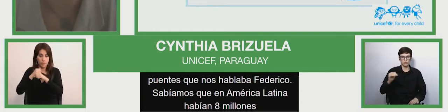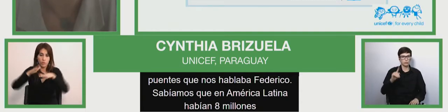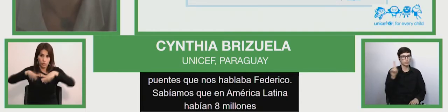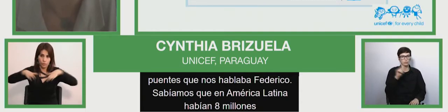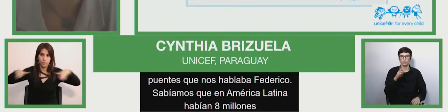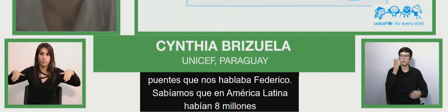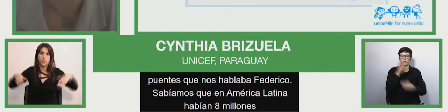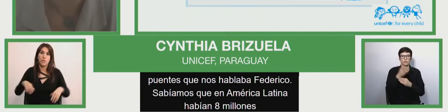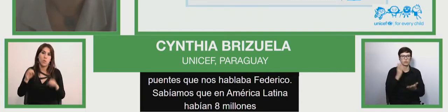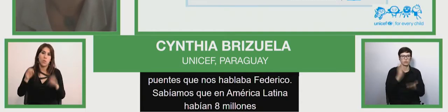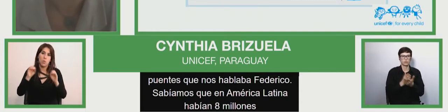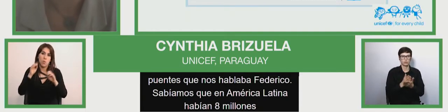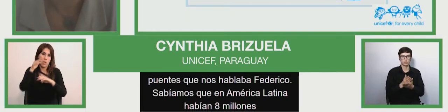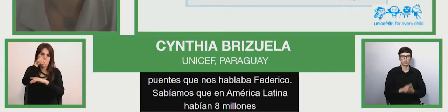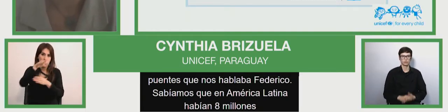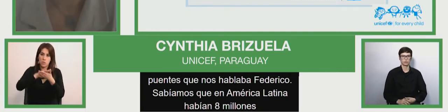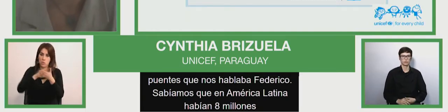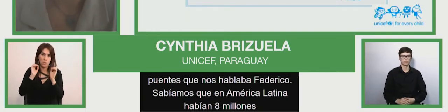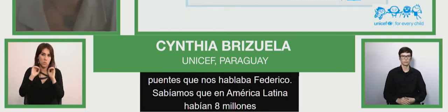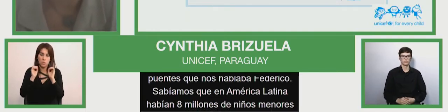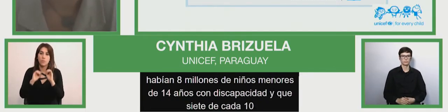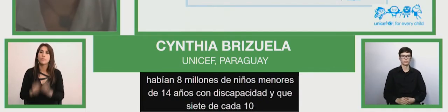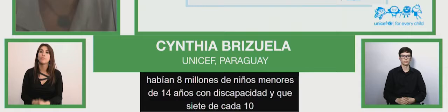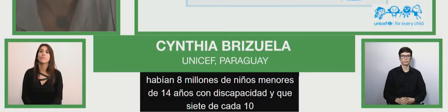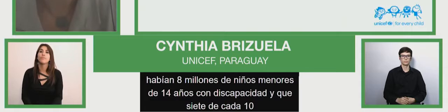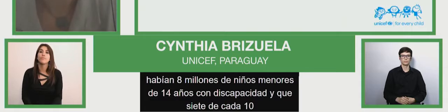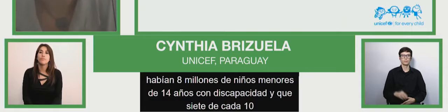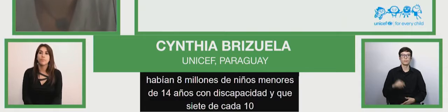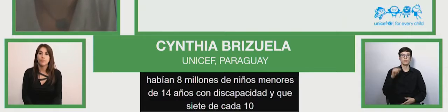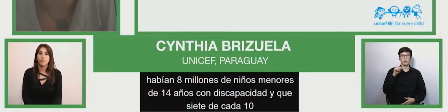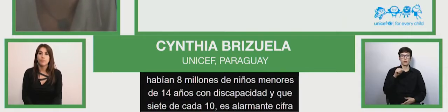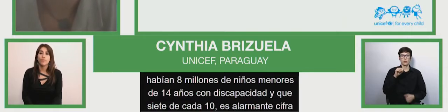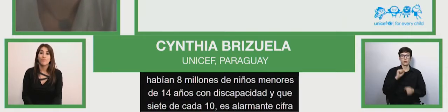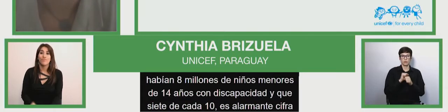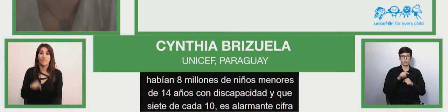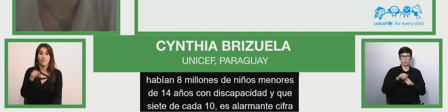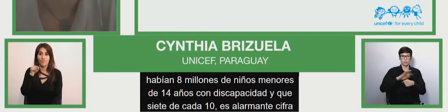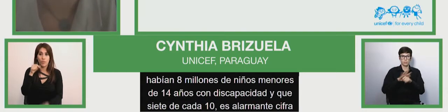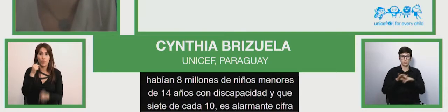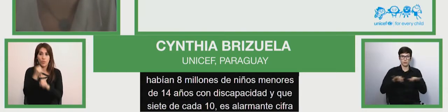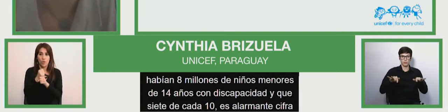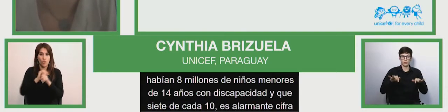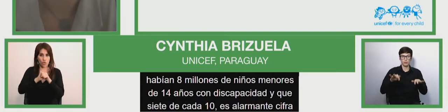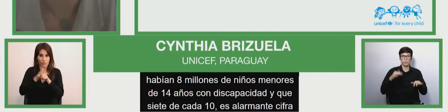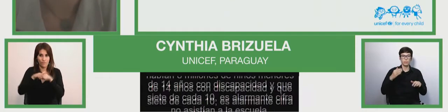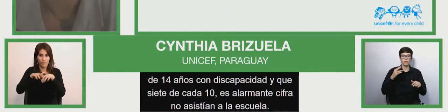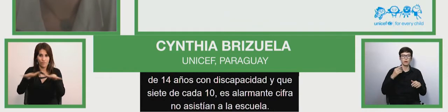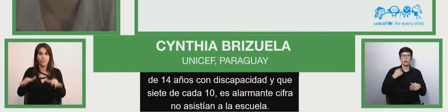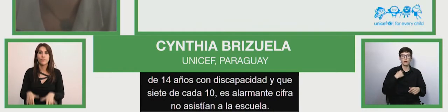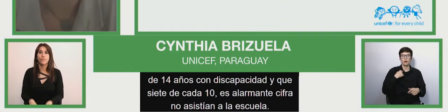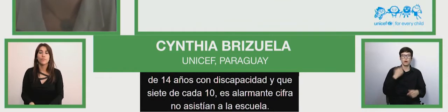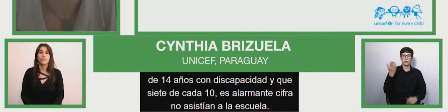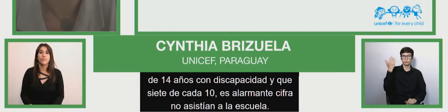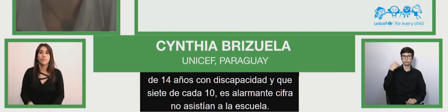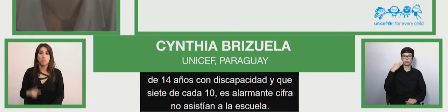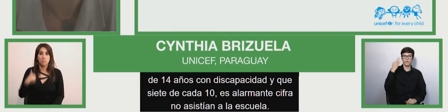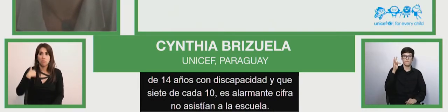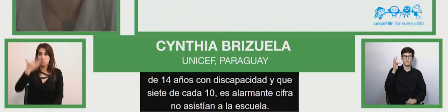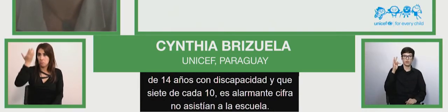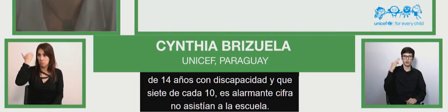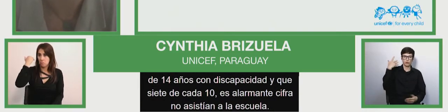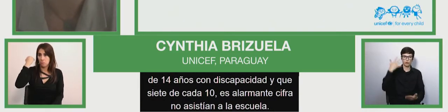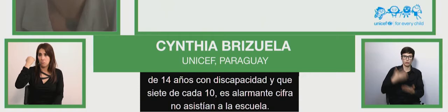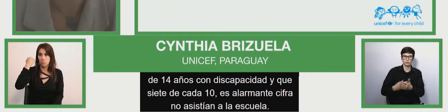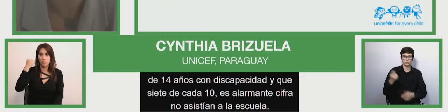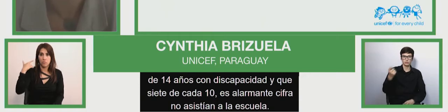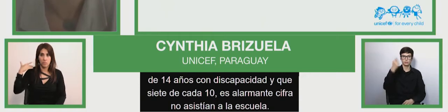asistían a la escuela. Con la pandemia sabíamos desde febrero hasta septiembre